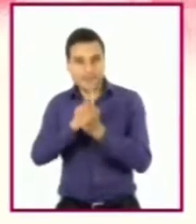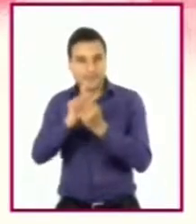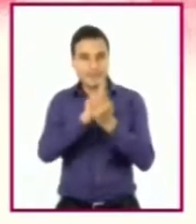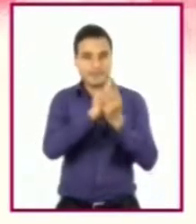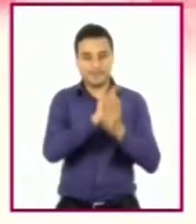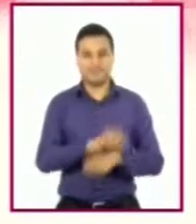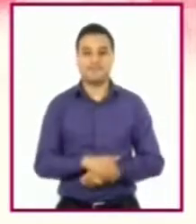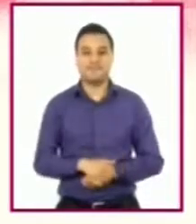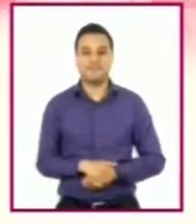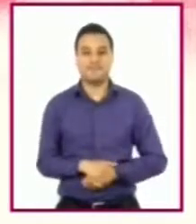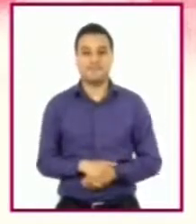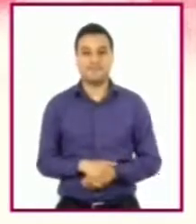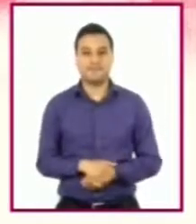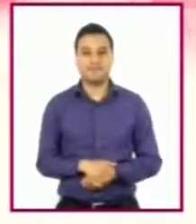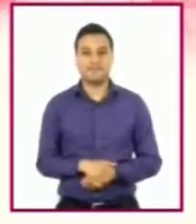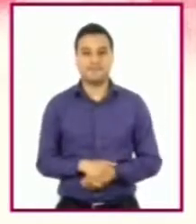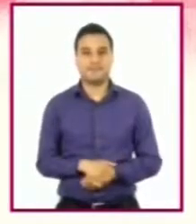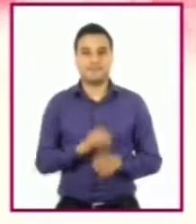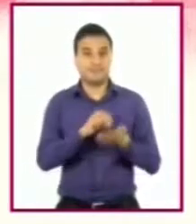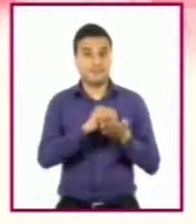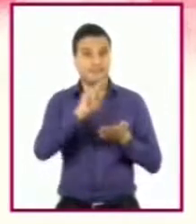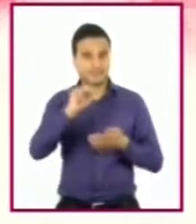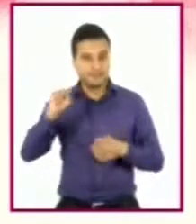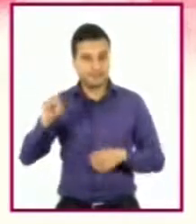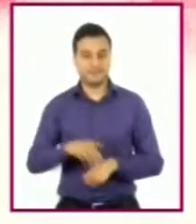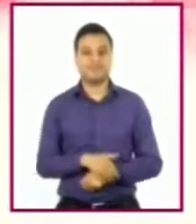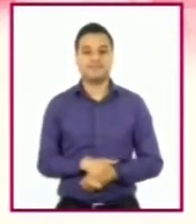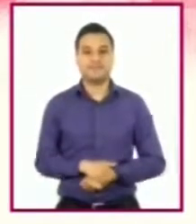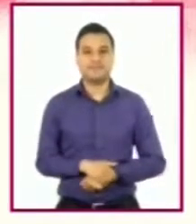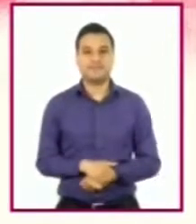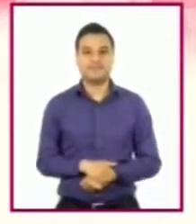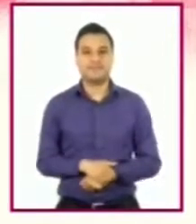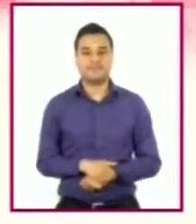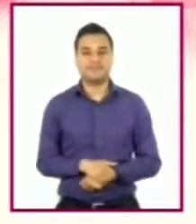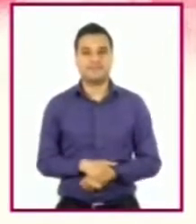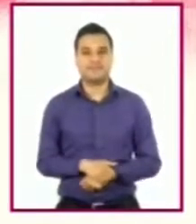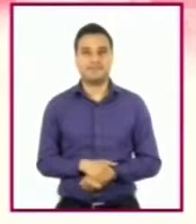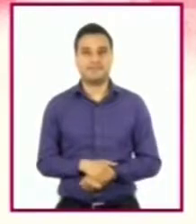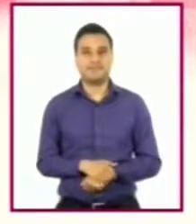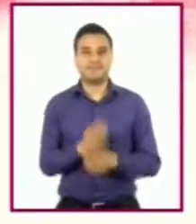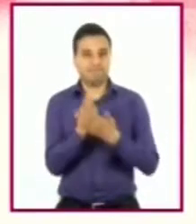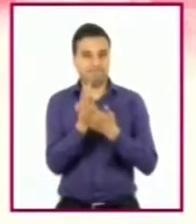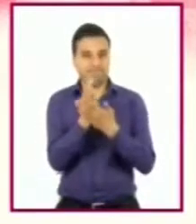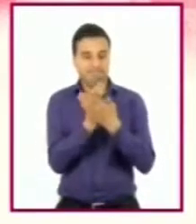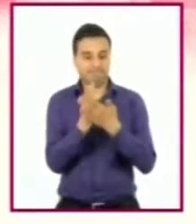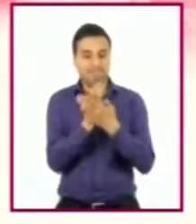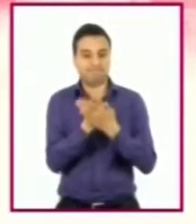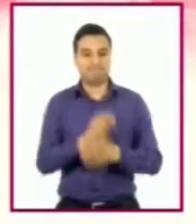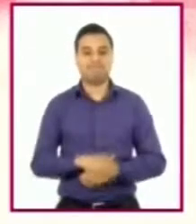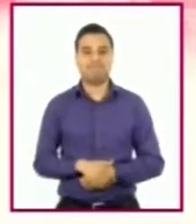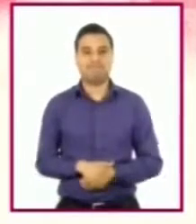convivir, pintar, dibujar,